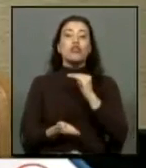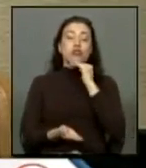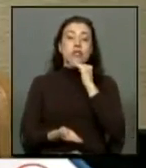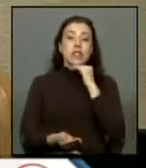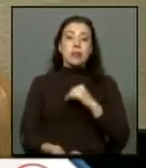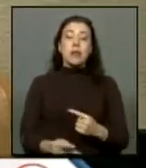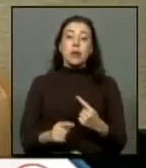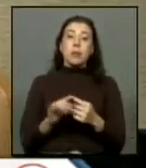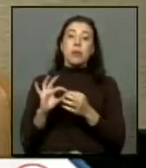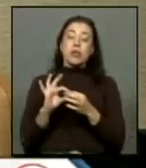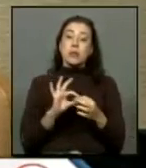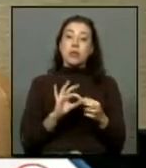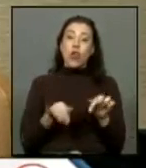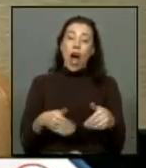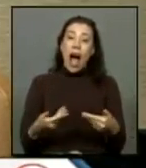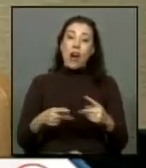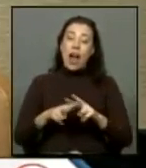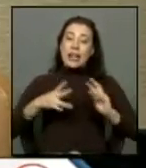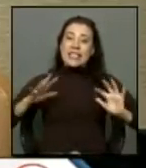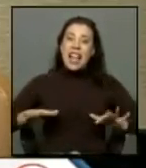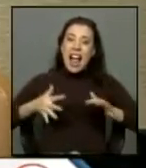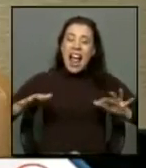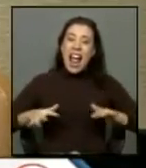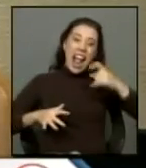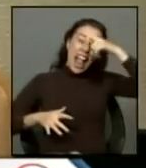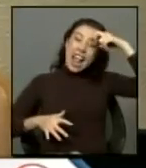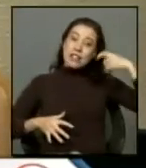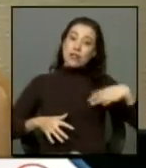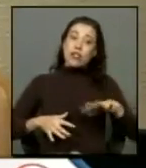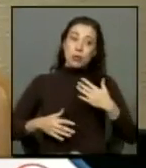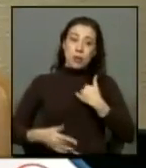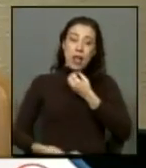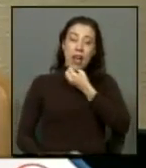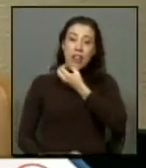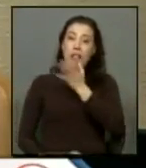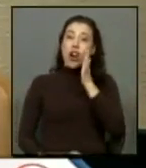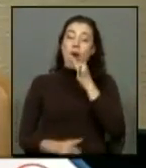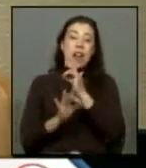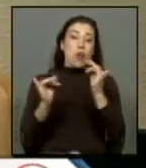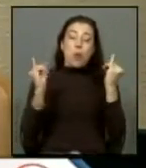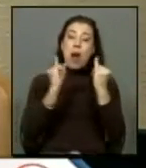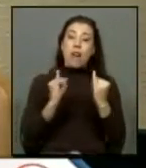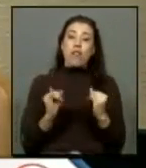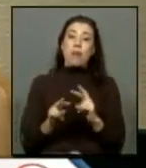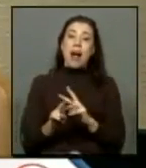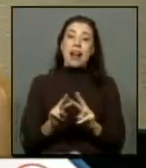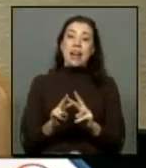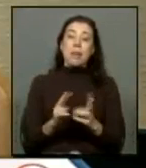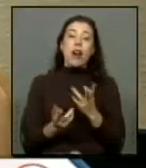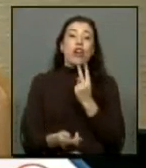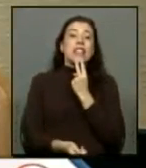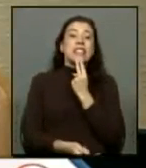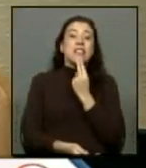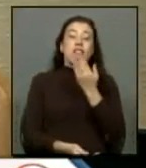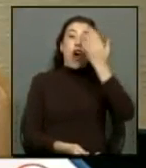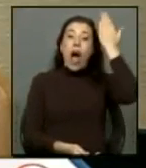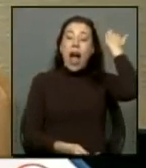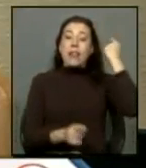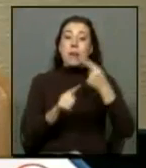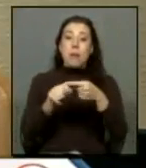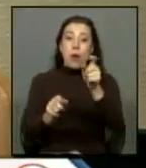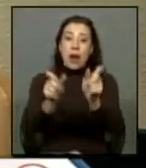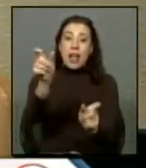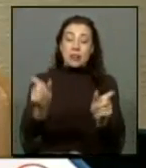consiguiente hoy día se hace un esfuerzo porque como he dicho no existe forma de reparar lo vivido por esas personas